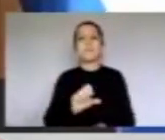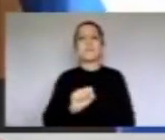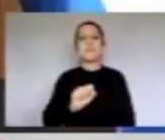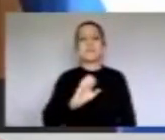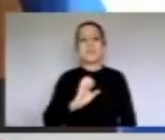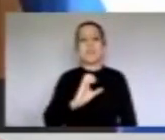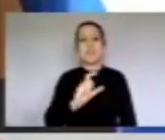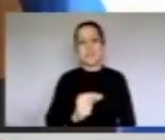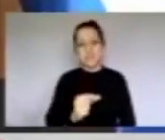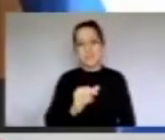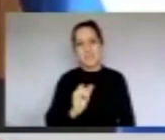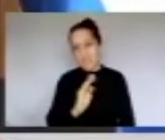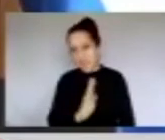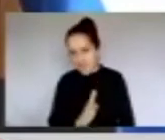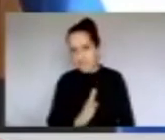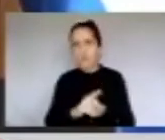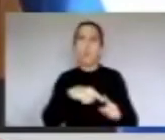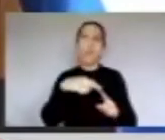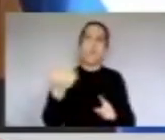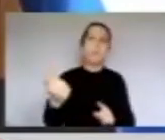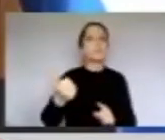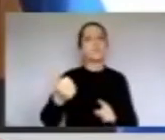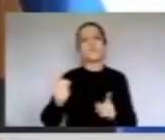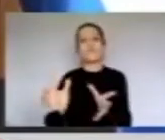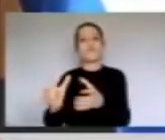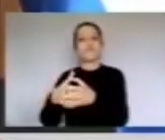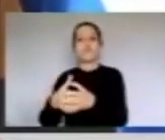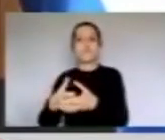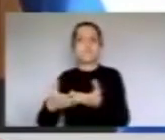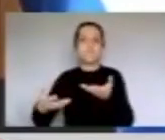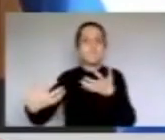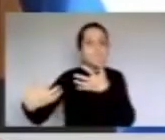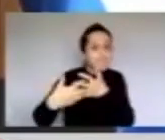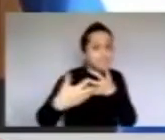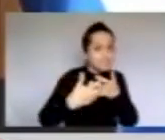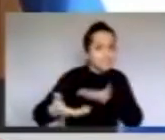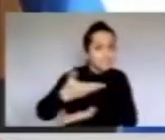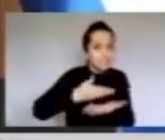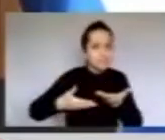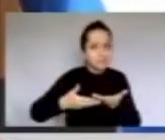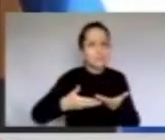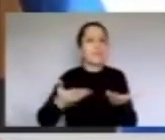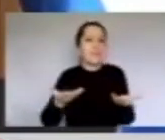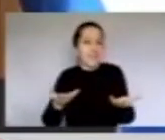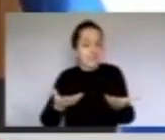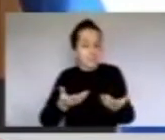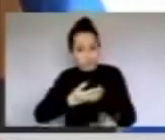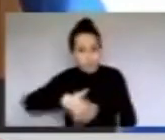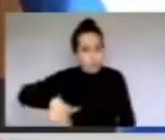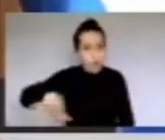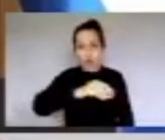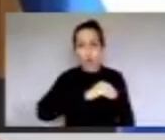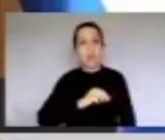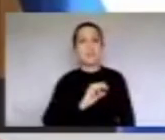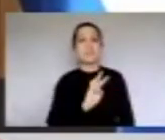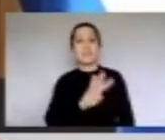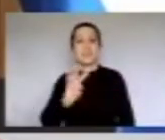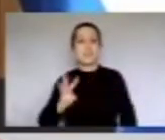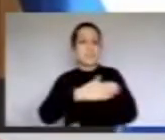pero claro, en esta conferencia la virtud es que estamos todos los 33 países de América Latina y el Caribe.